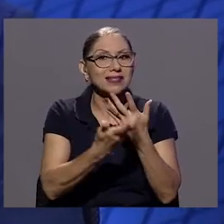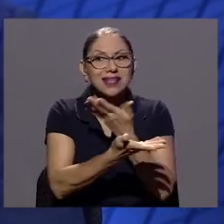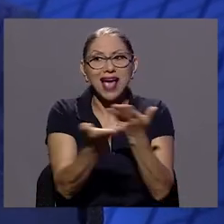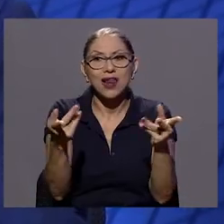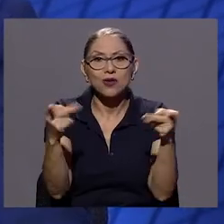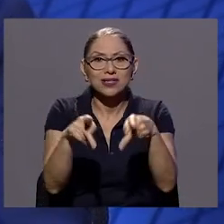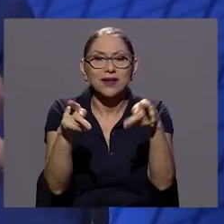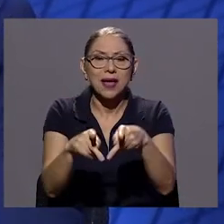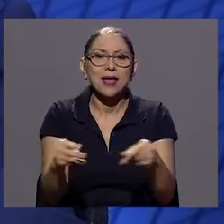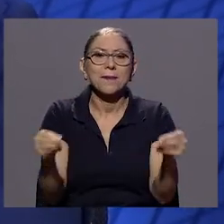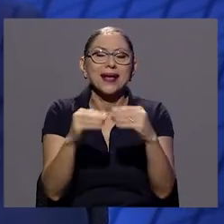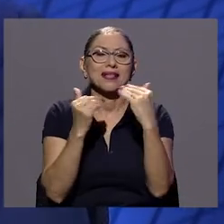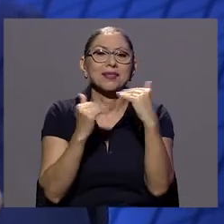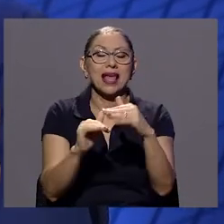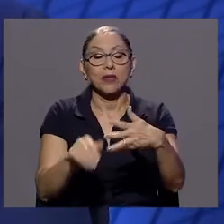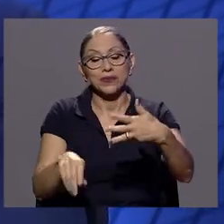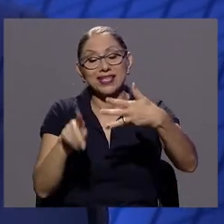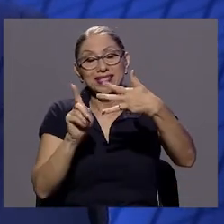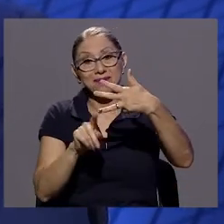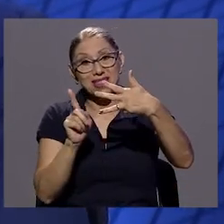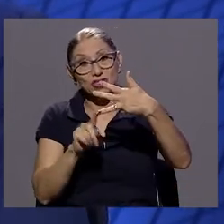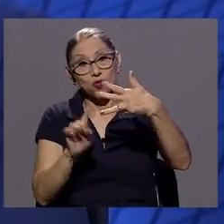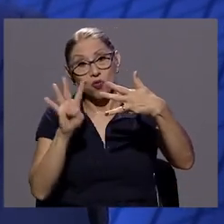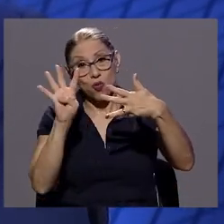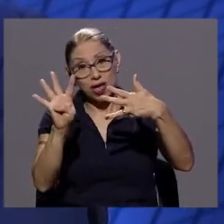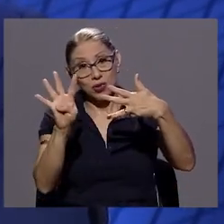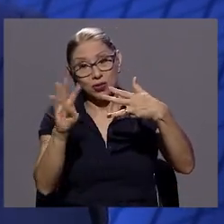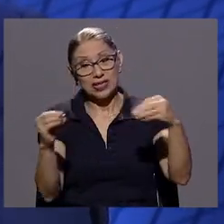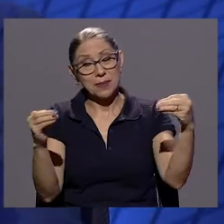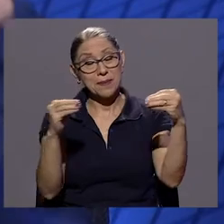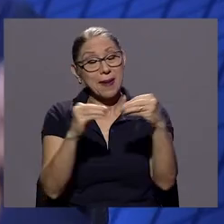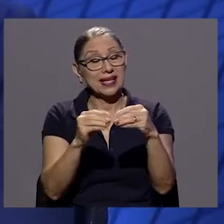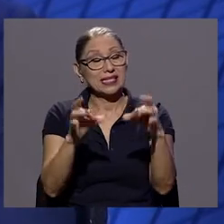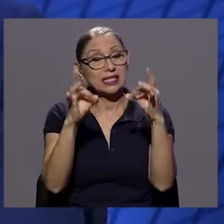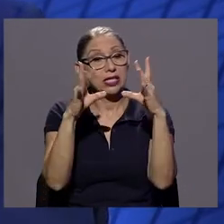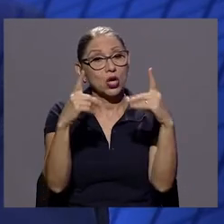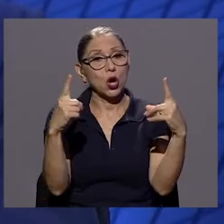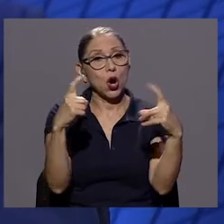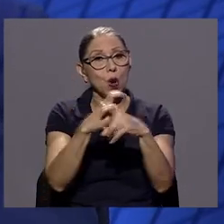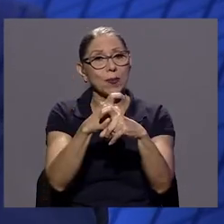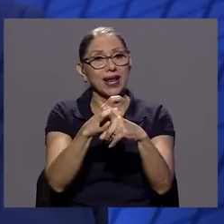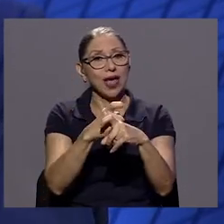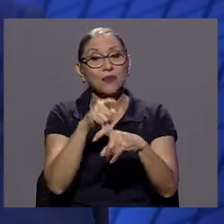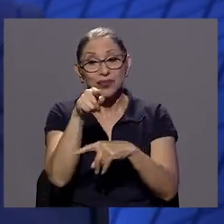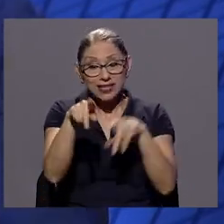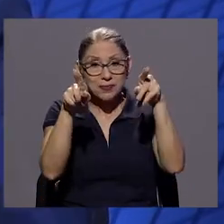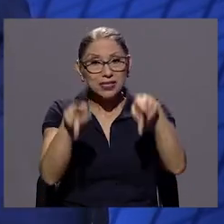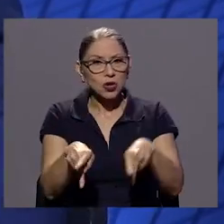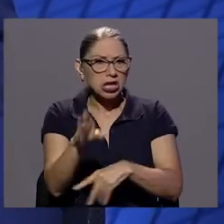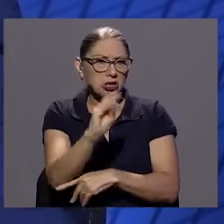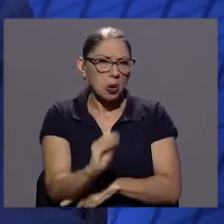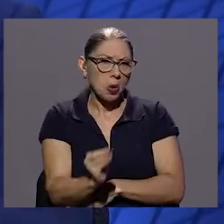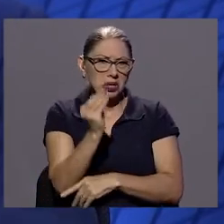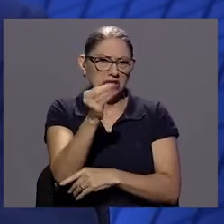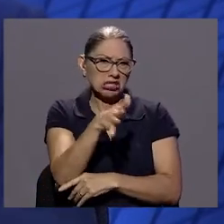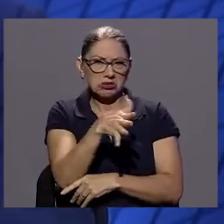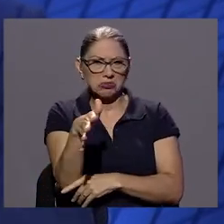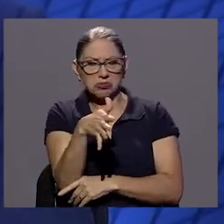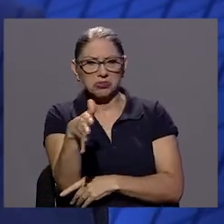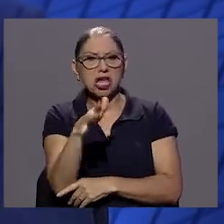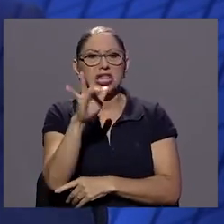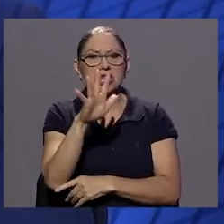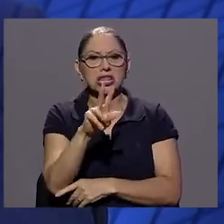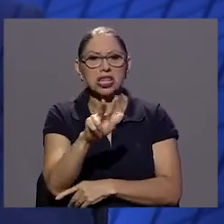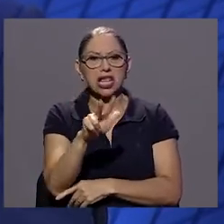limitada. Y el segmento 4 es el más complicado. El segmento 4 es también de personas relativamente jóvenes, de alrededor de 38